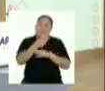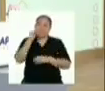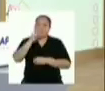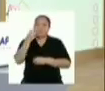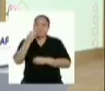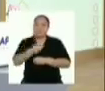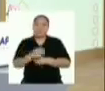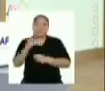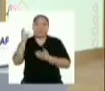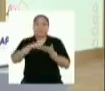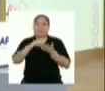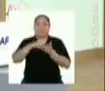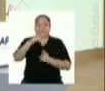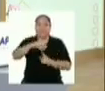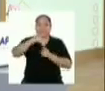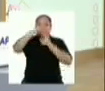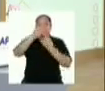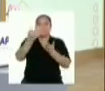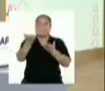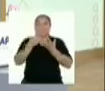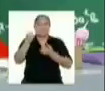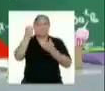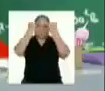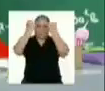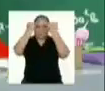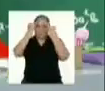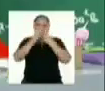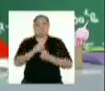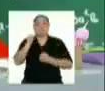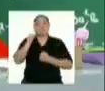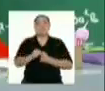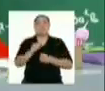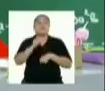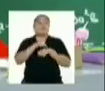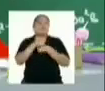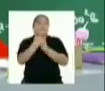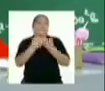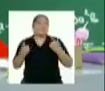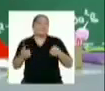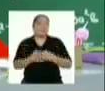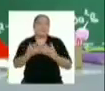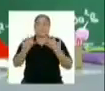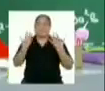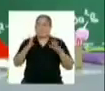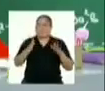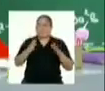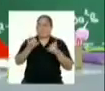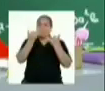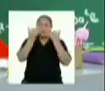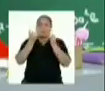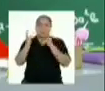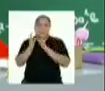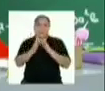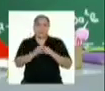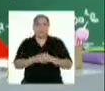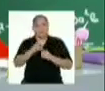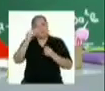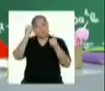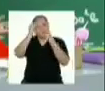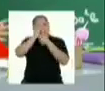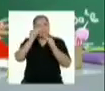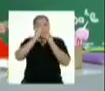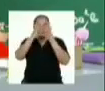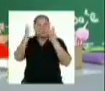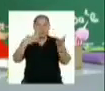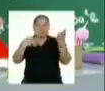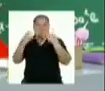la verdad. Especialmente porque me di ideas para mi tiempo libre. Pero bueno, ahora preparémonos para nuestra misión del día. Les